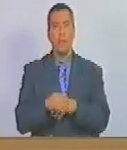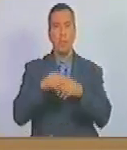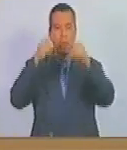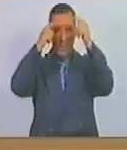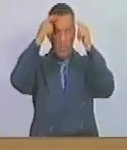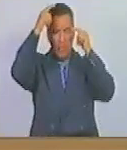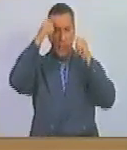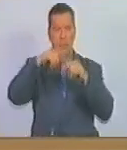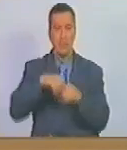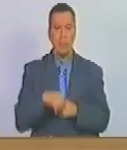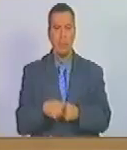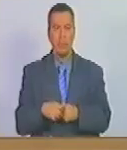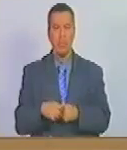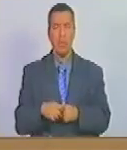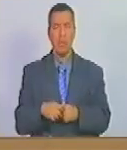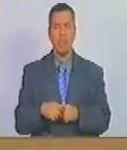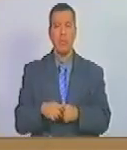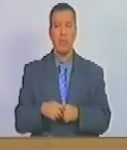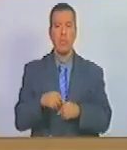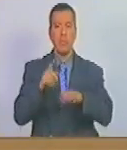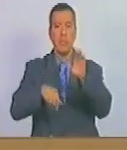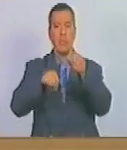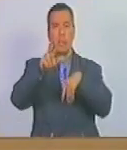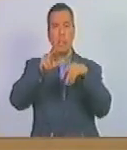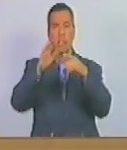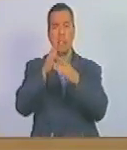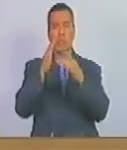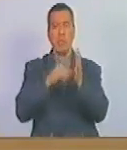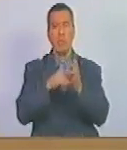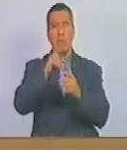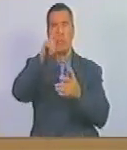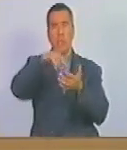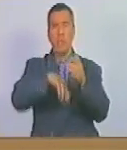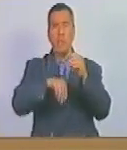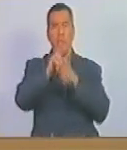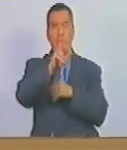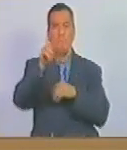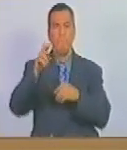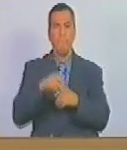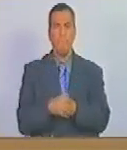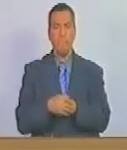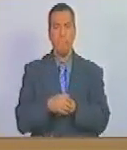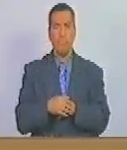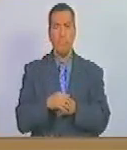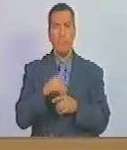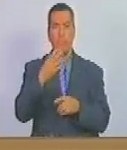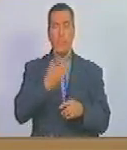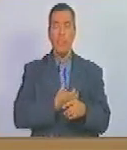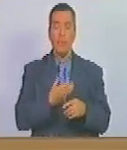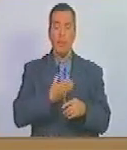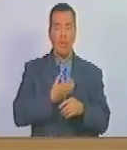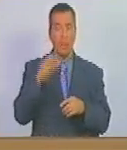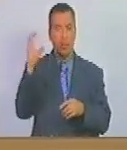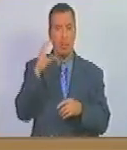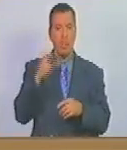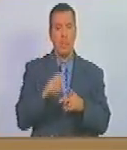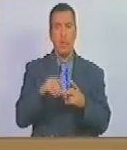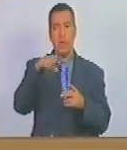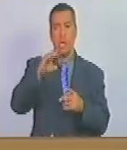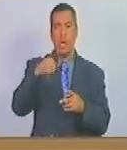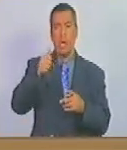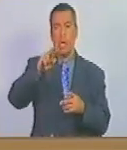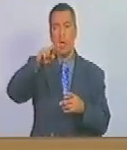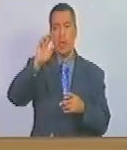chaves el 13 de abril del 2022 la alcaldesa de caracas carmen